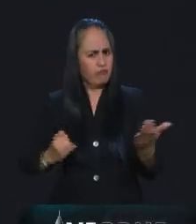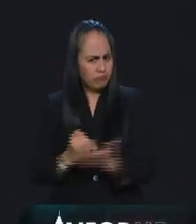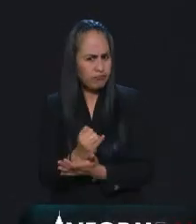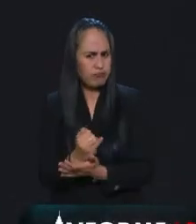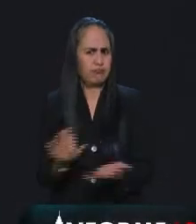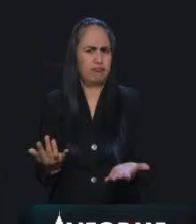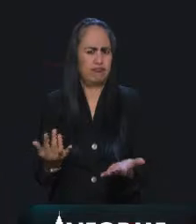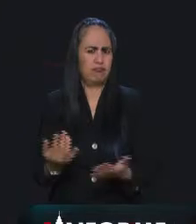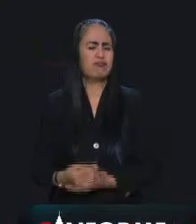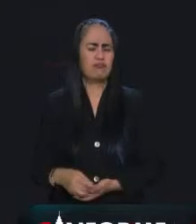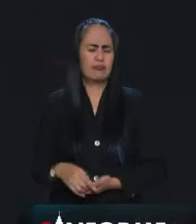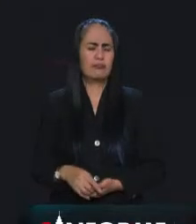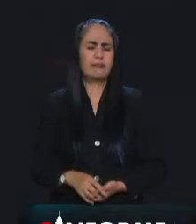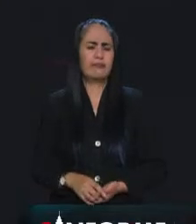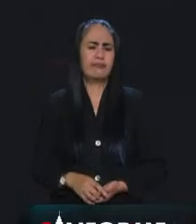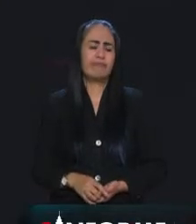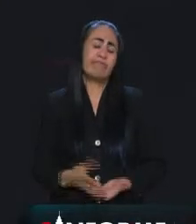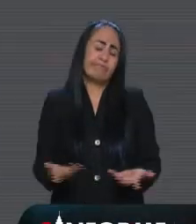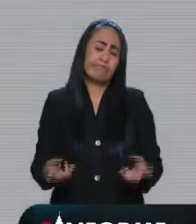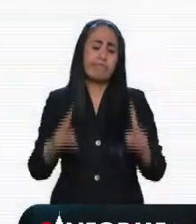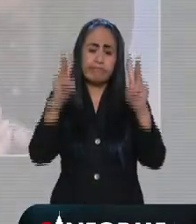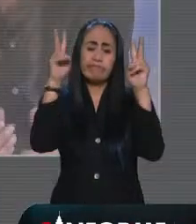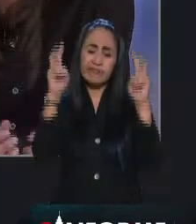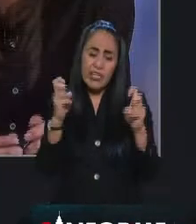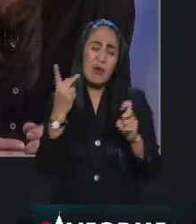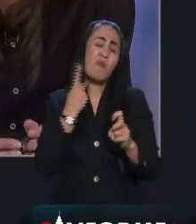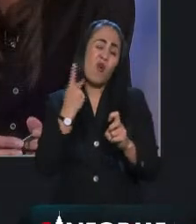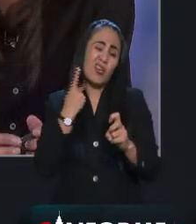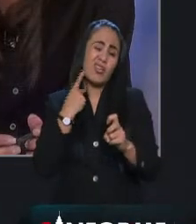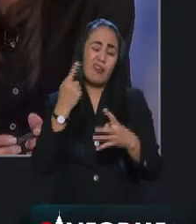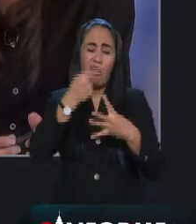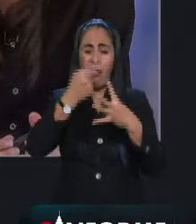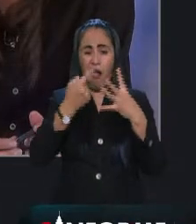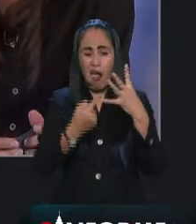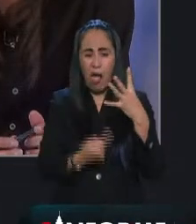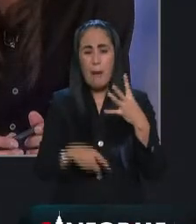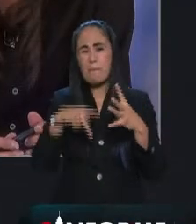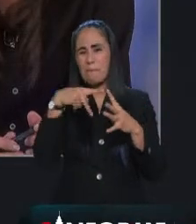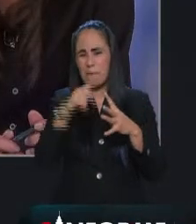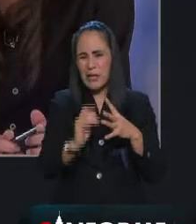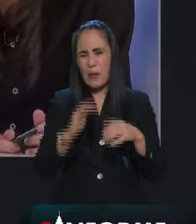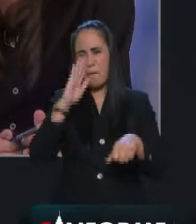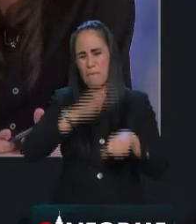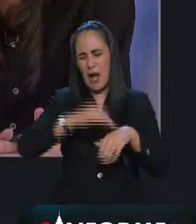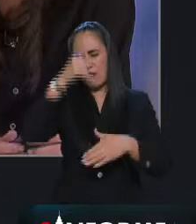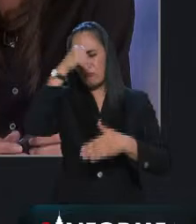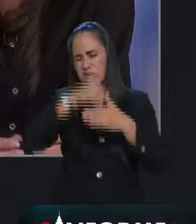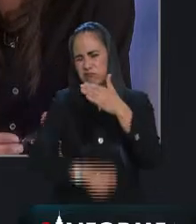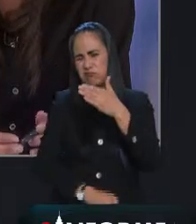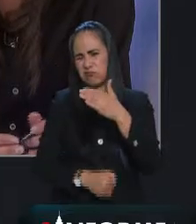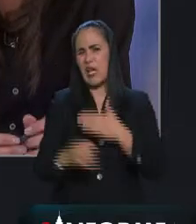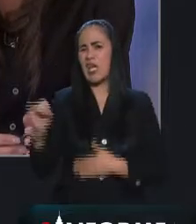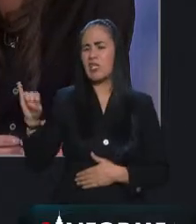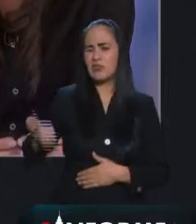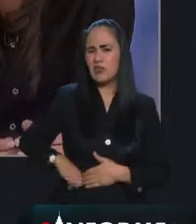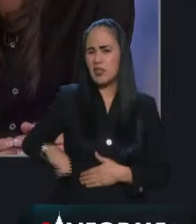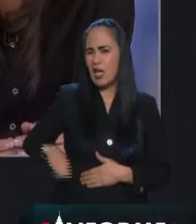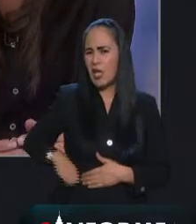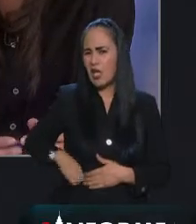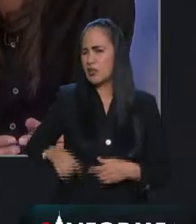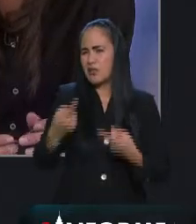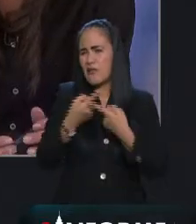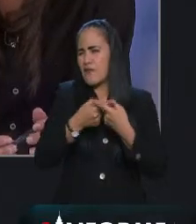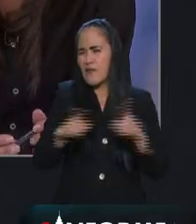yo creo que es un tema de politiquería y que hay algo más detrás que persigue otros fines más allá del